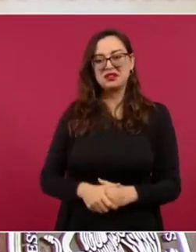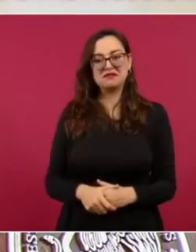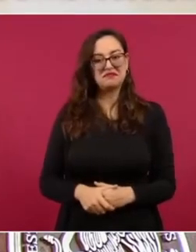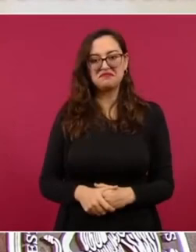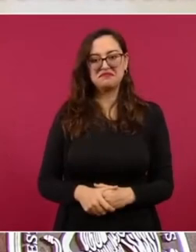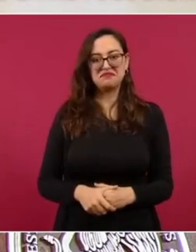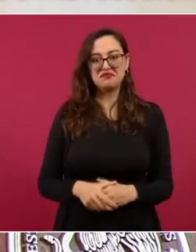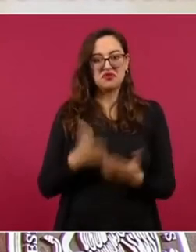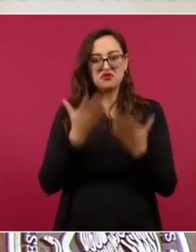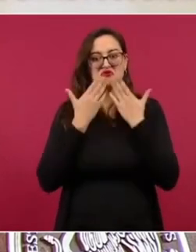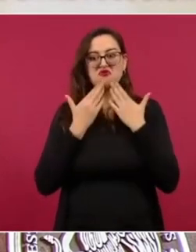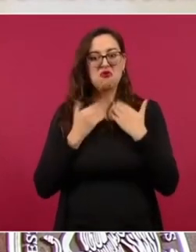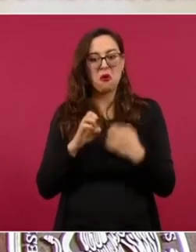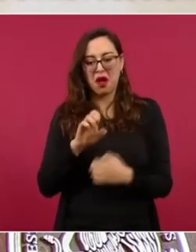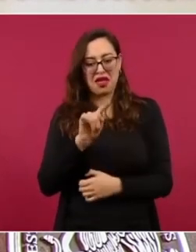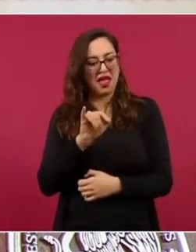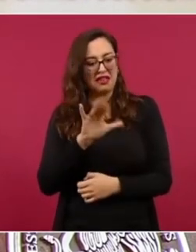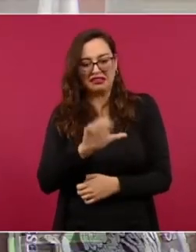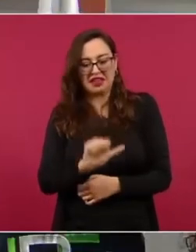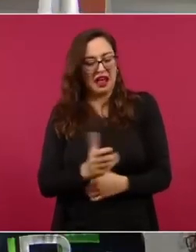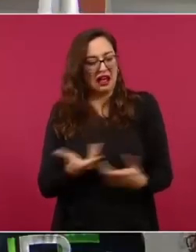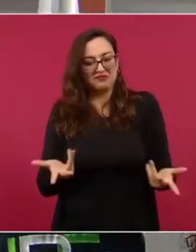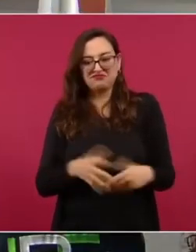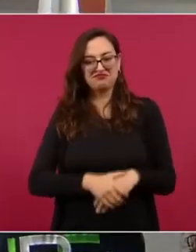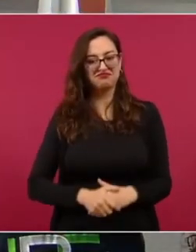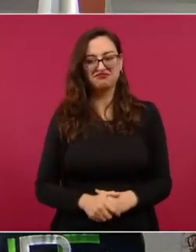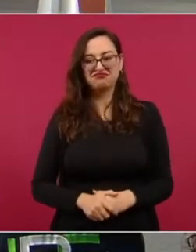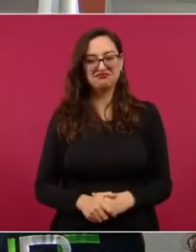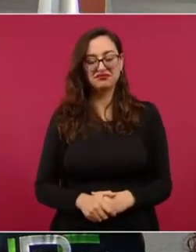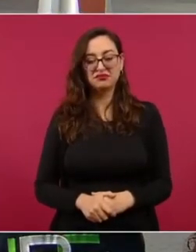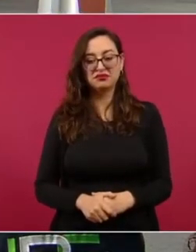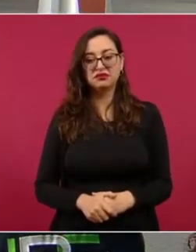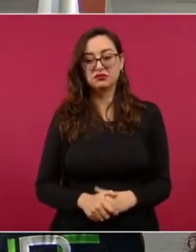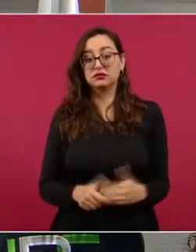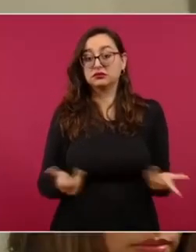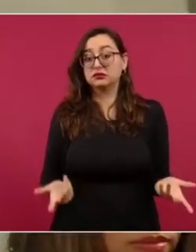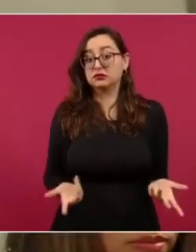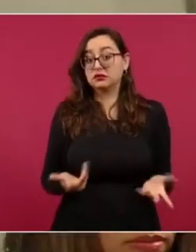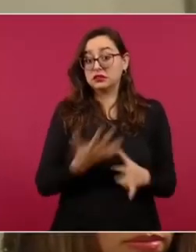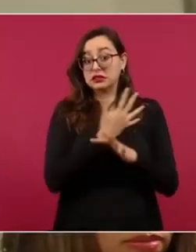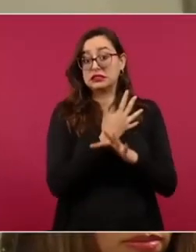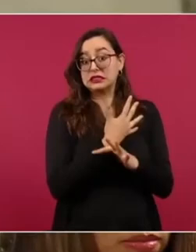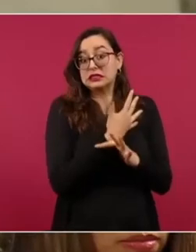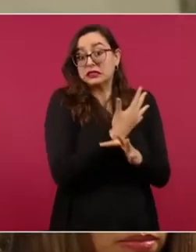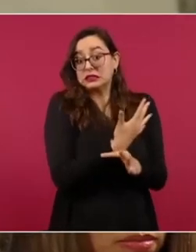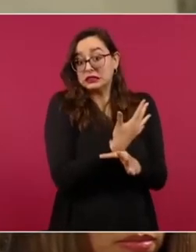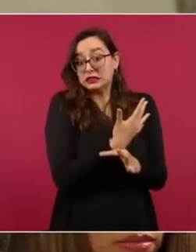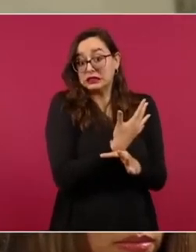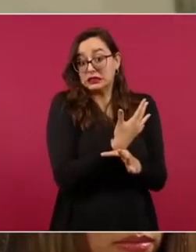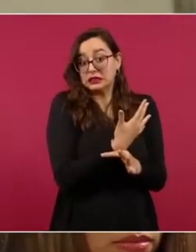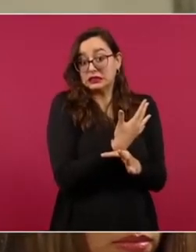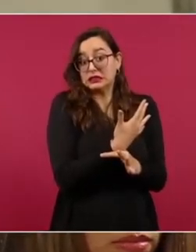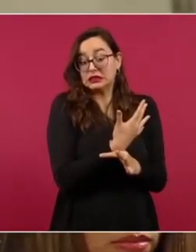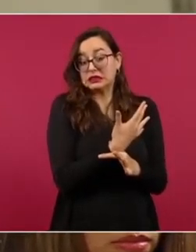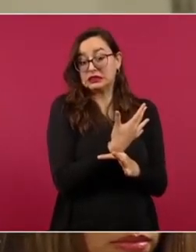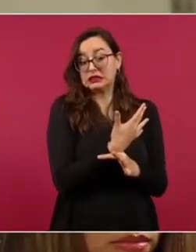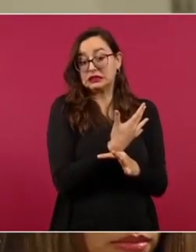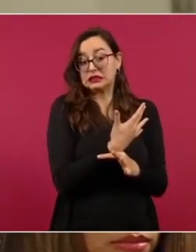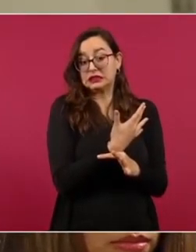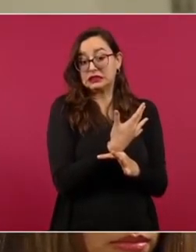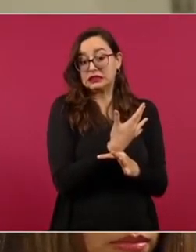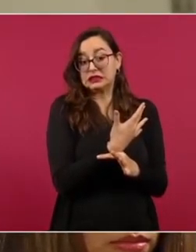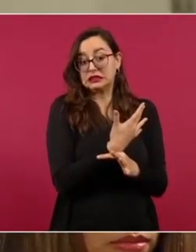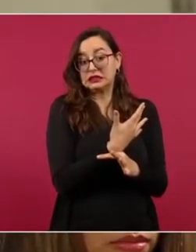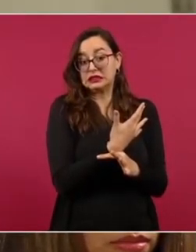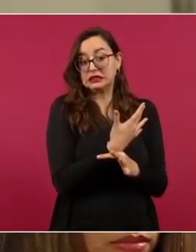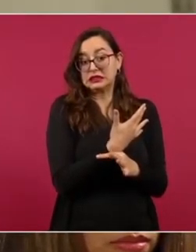o no hay ética. Por eso le preguntaba, ellos lo que mencionan es que sin una cooperación, lo que mencionan en este informe de